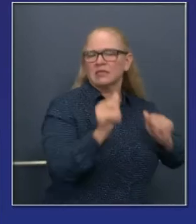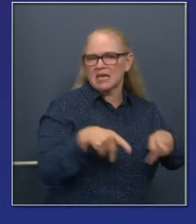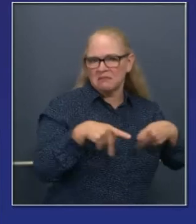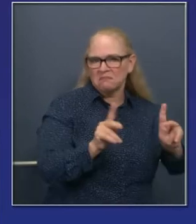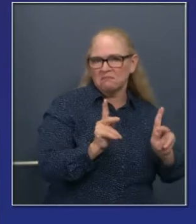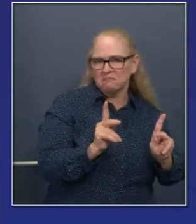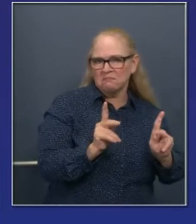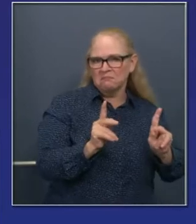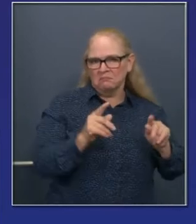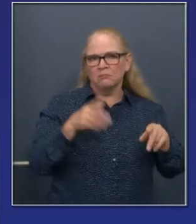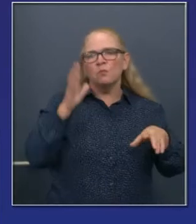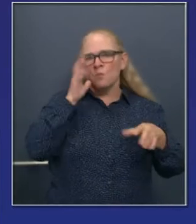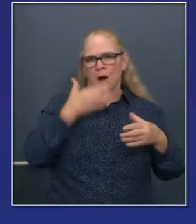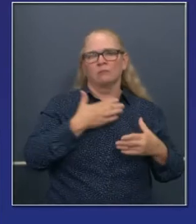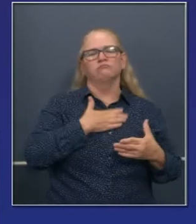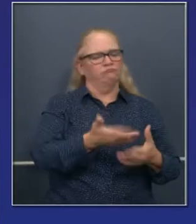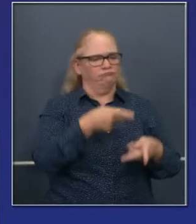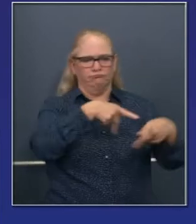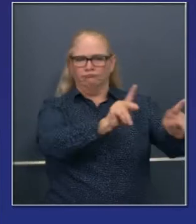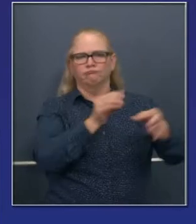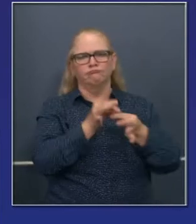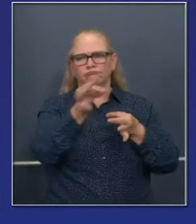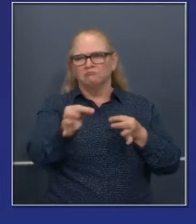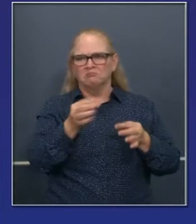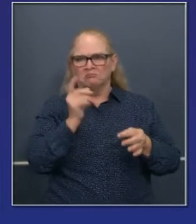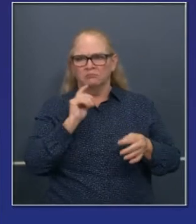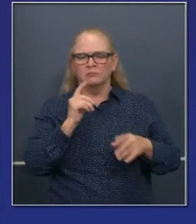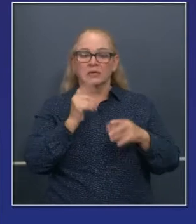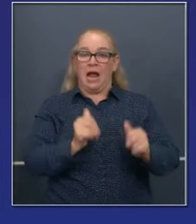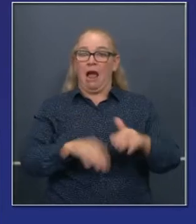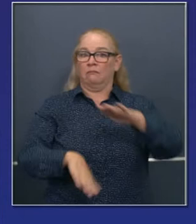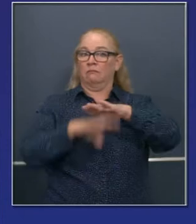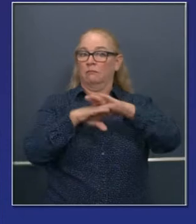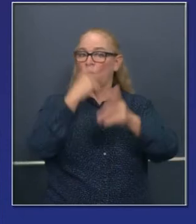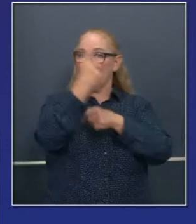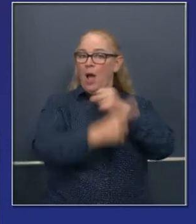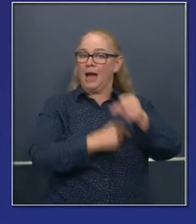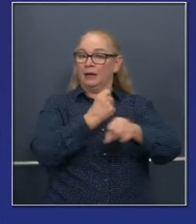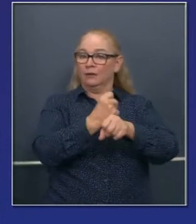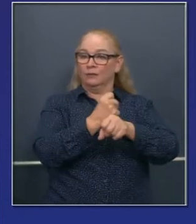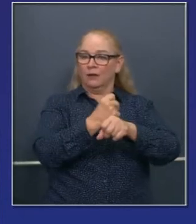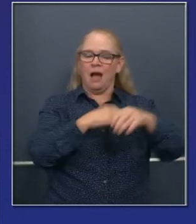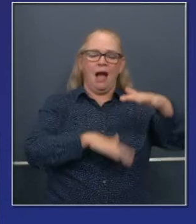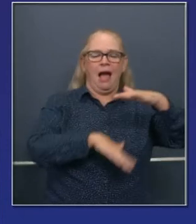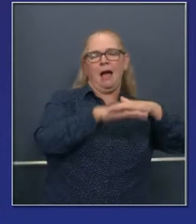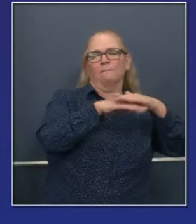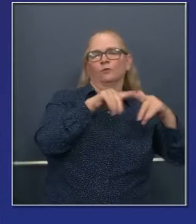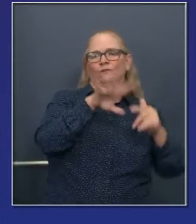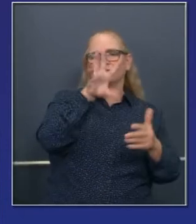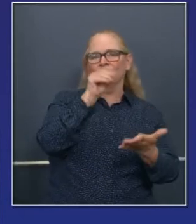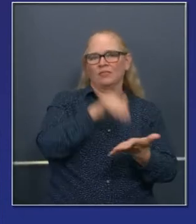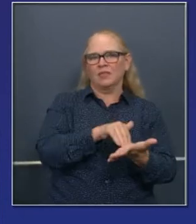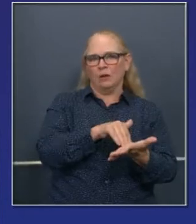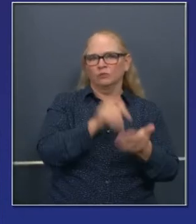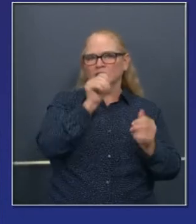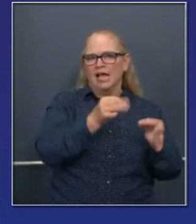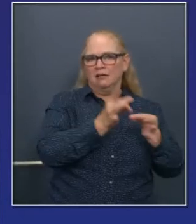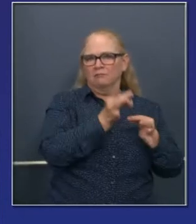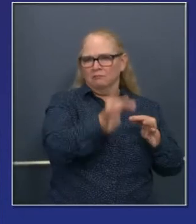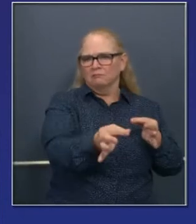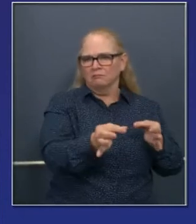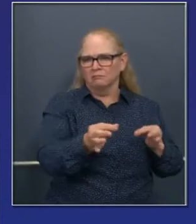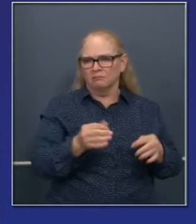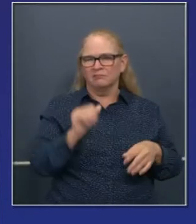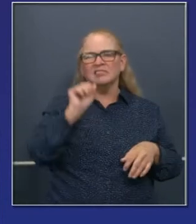algo que ha tenido muchos frutos. Hasta 12 meses y hasta 50 mil dólares de impuestos, de pagos de